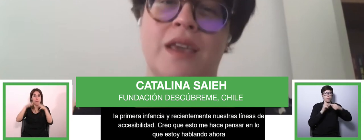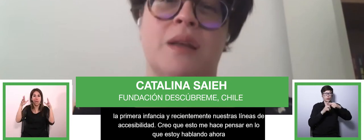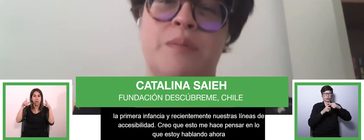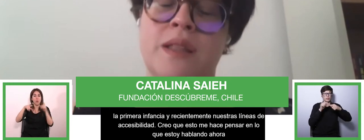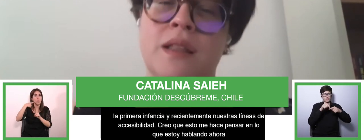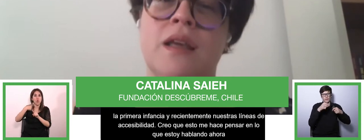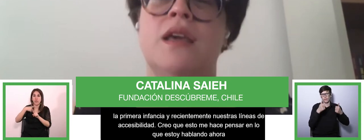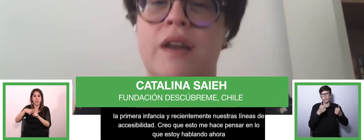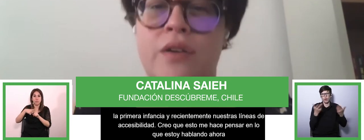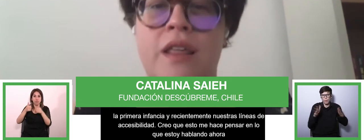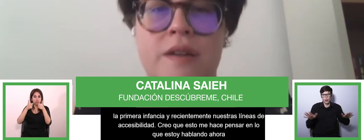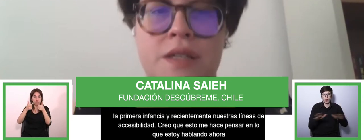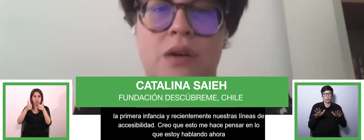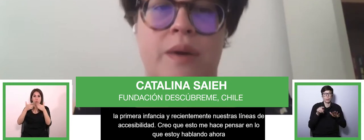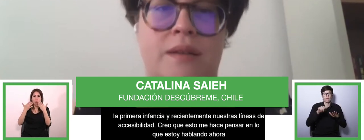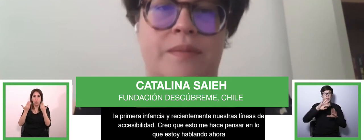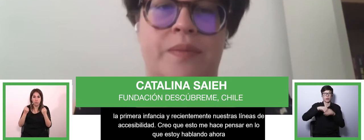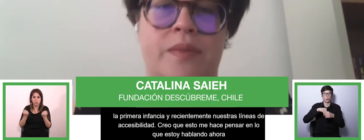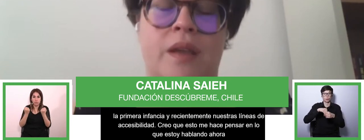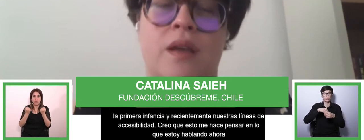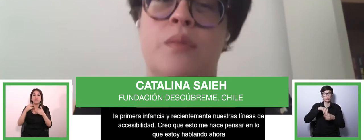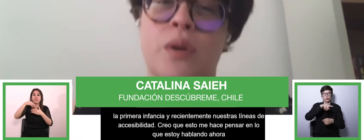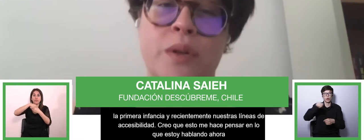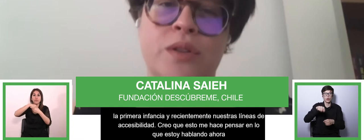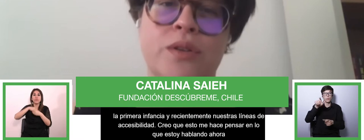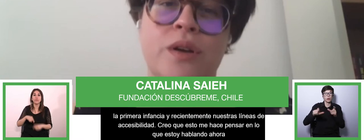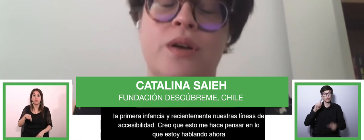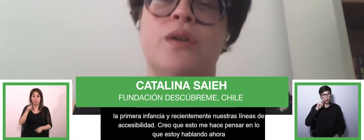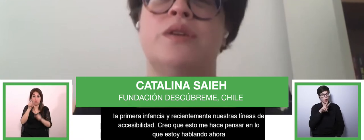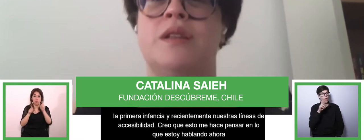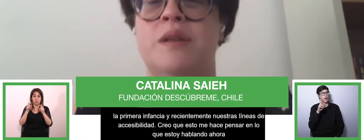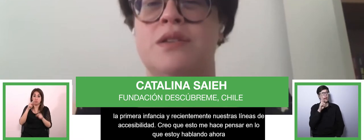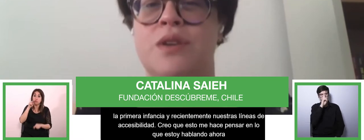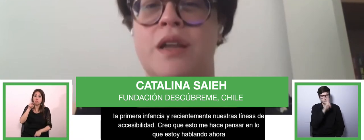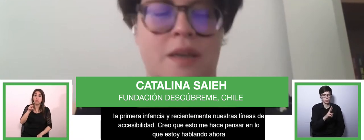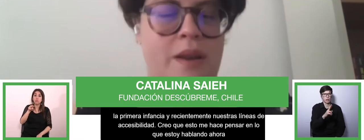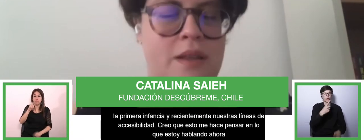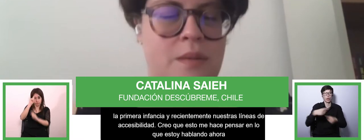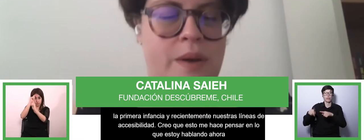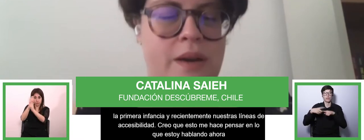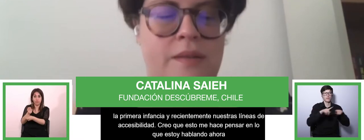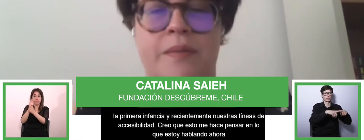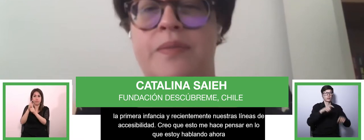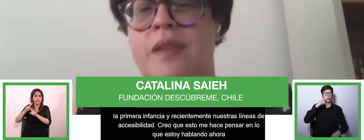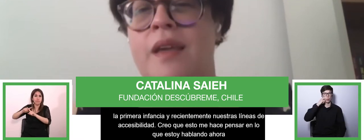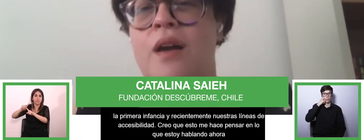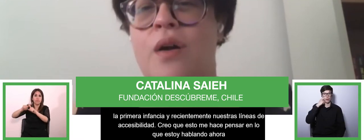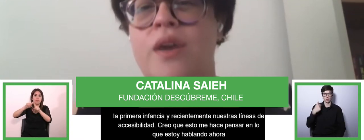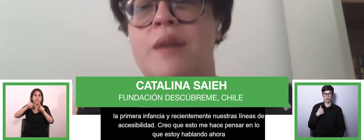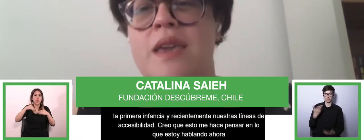construir sociedades que respeten y valoren la diversidad humana. Por lo pronto, nuestra invitación es a participar